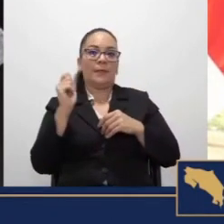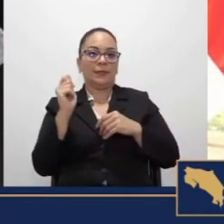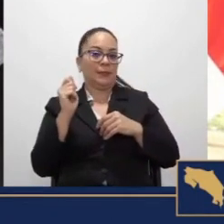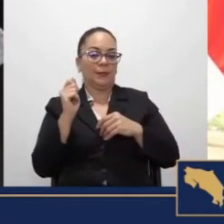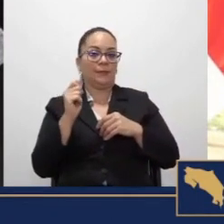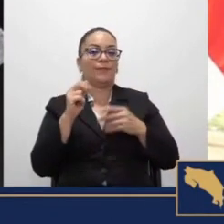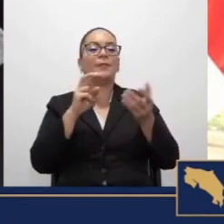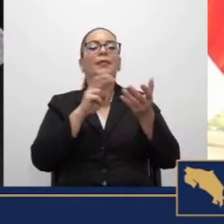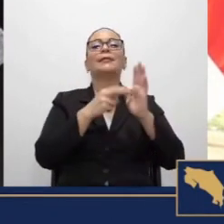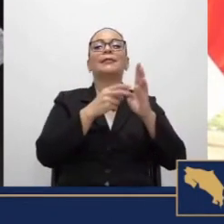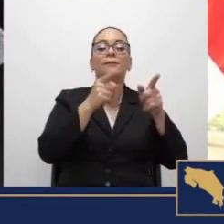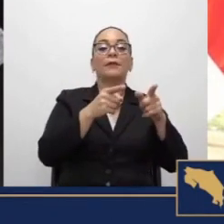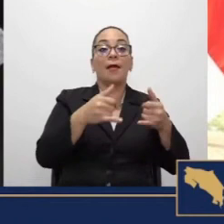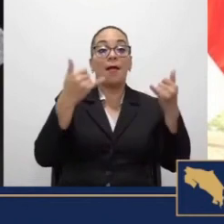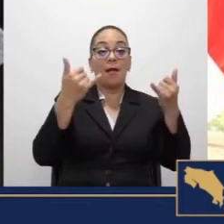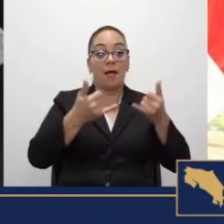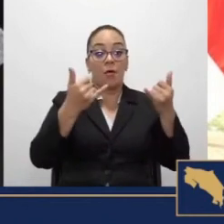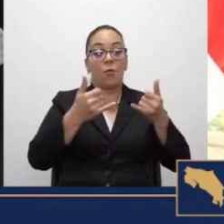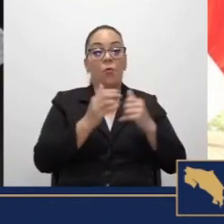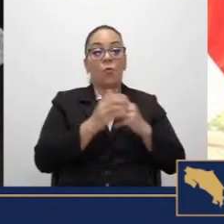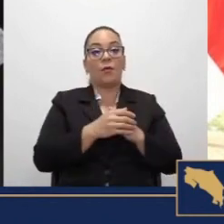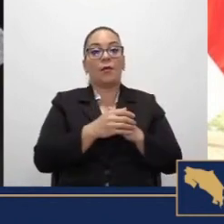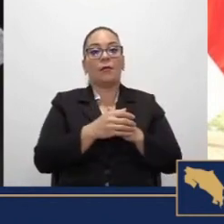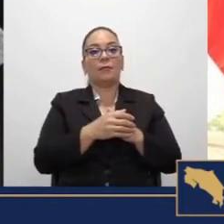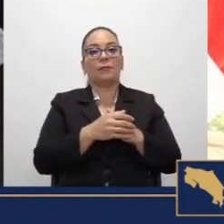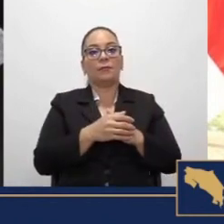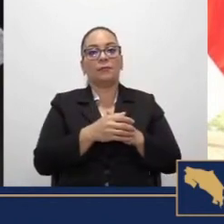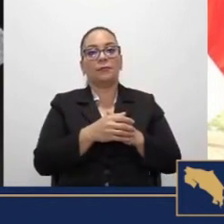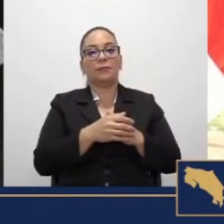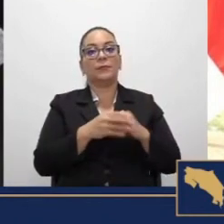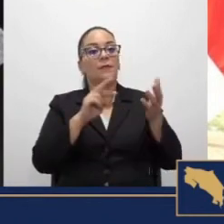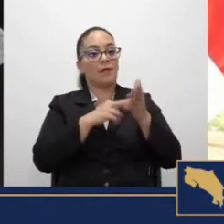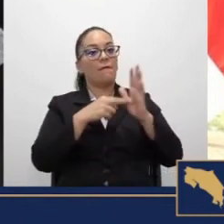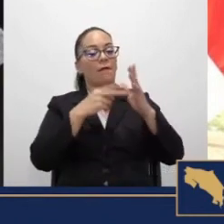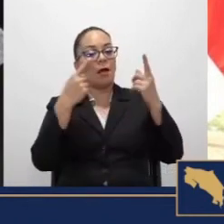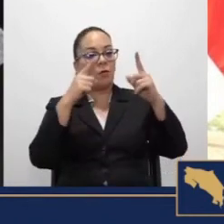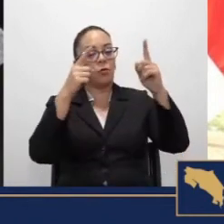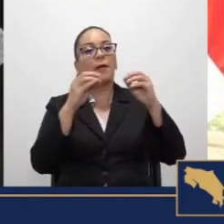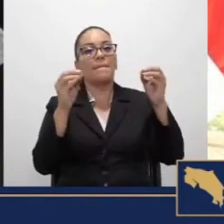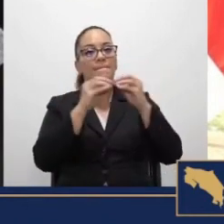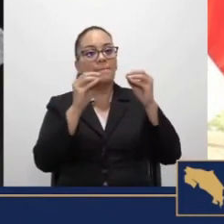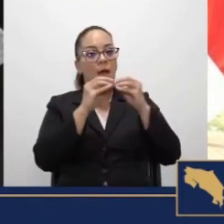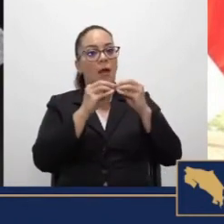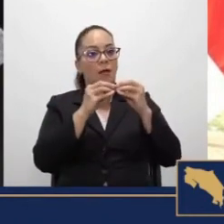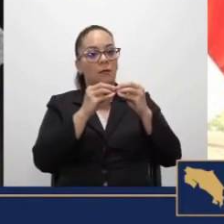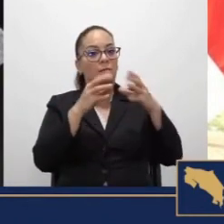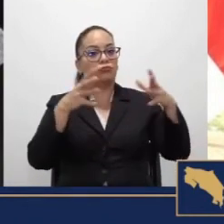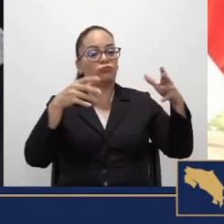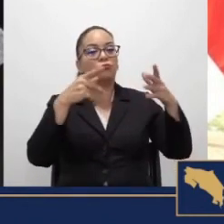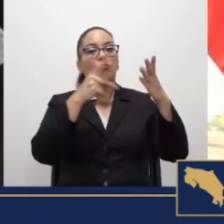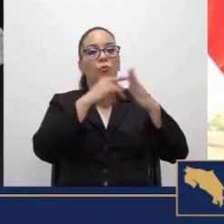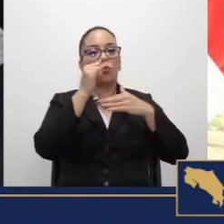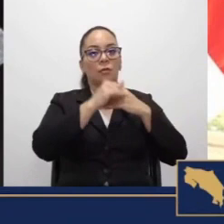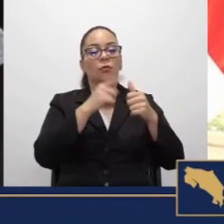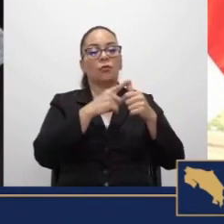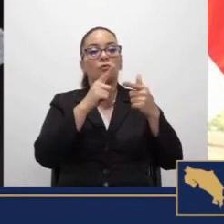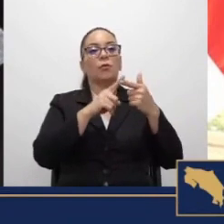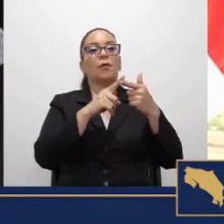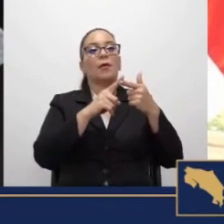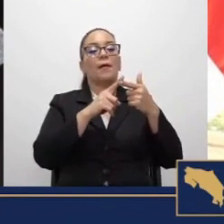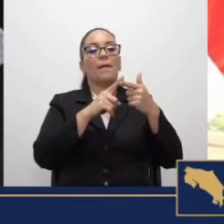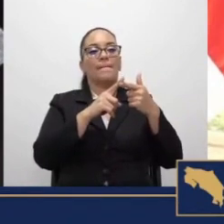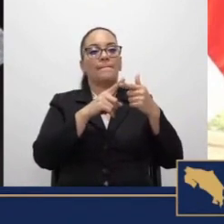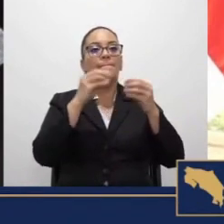significa esto? Que ahora la COIJA va a alcanzar para más proyectos, más proyectos de